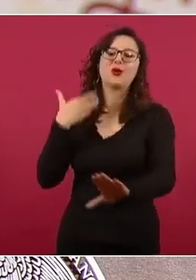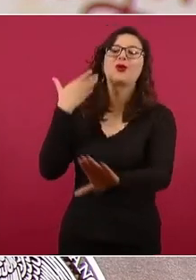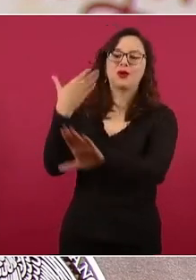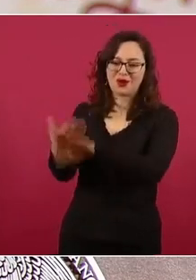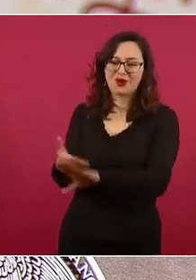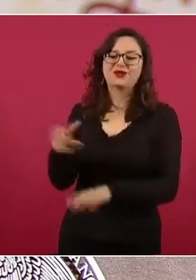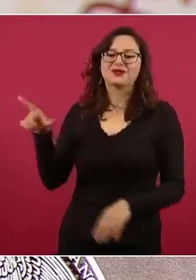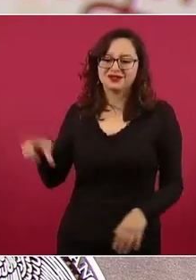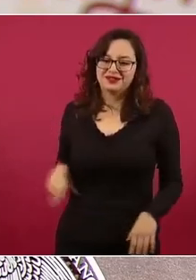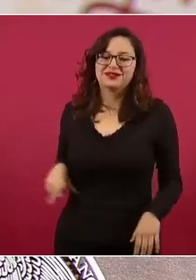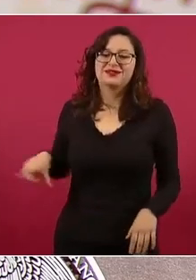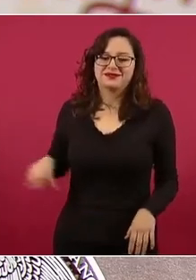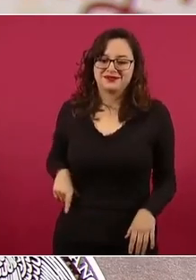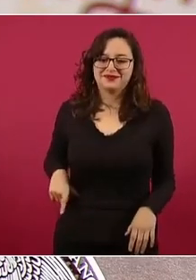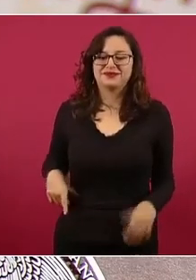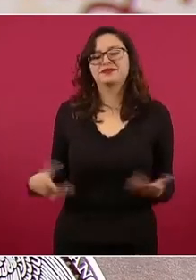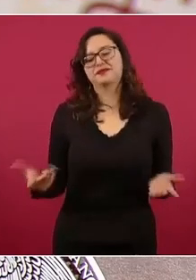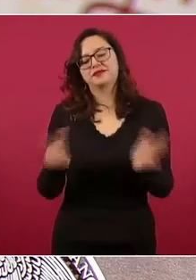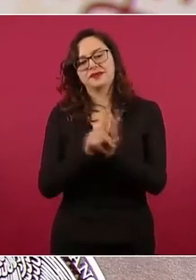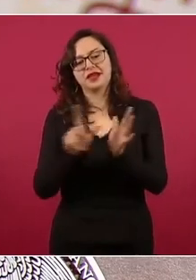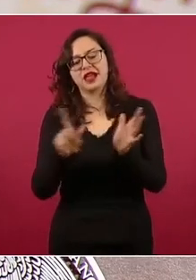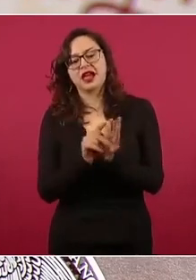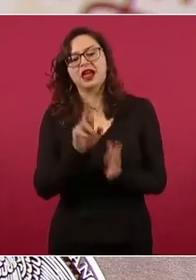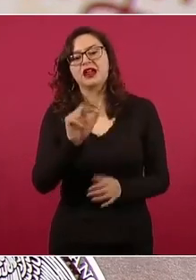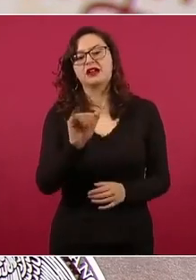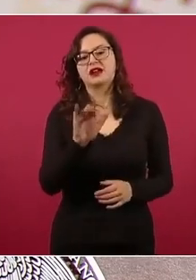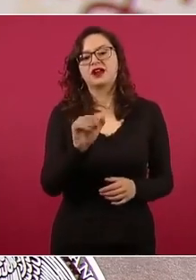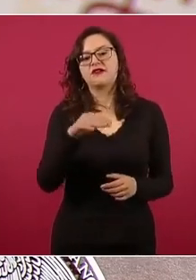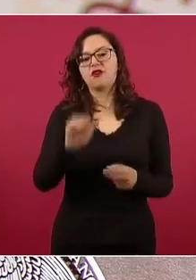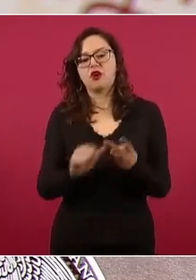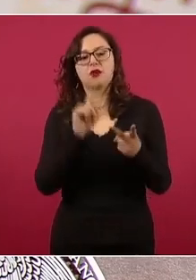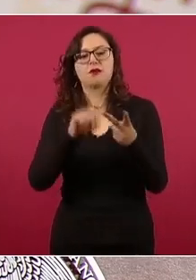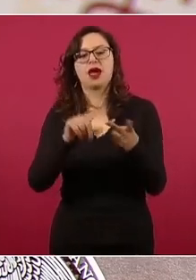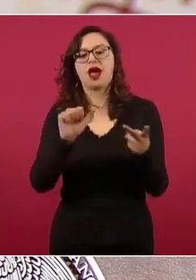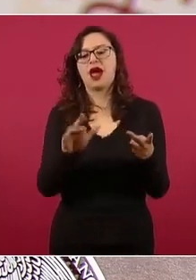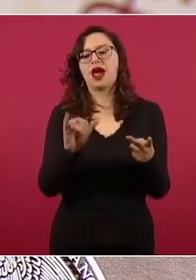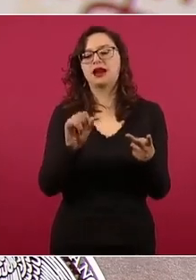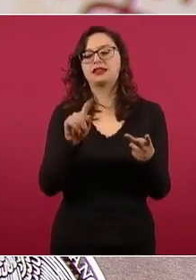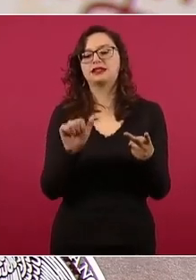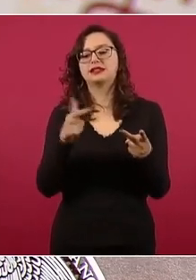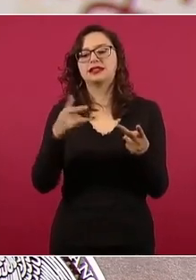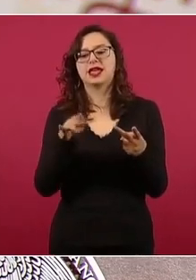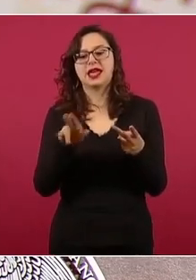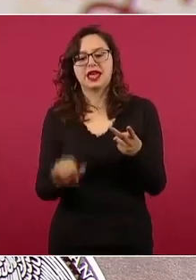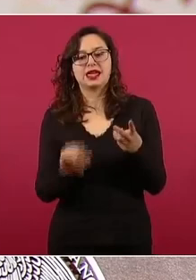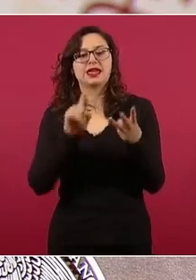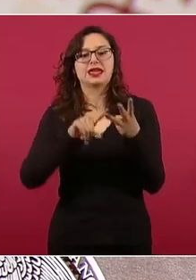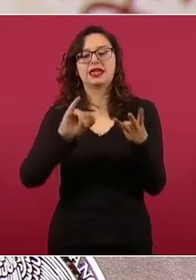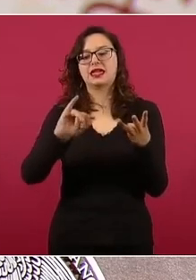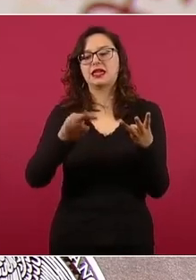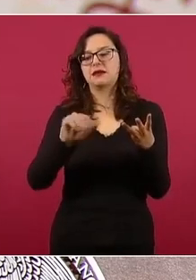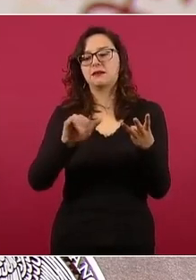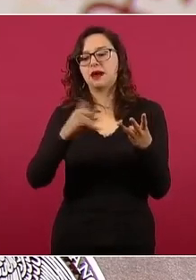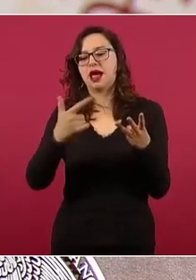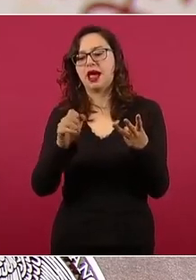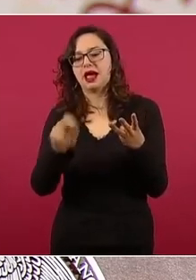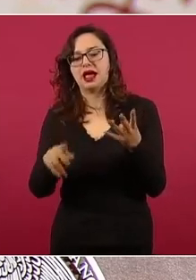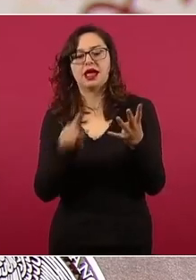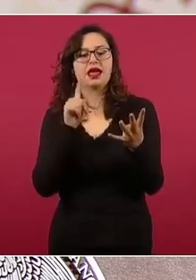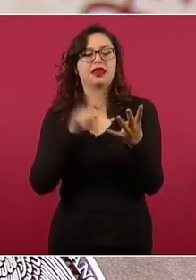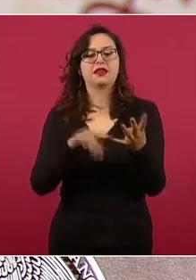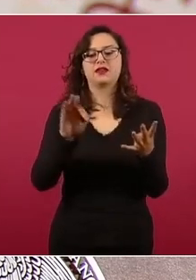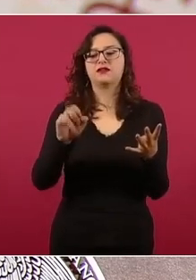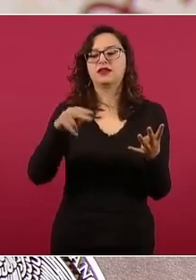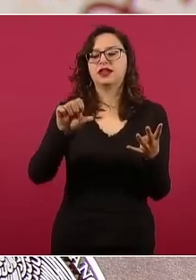El Diario Reforma, Aristegui Noticias, Imagen Televisión, Milenio, El Financiero,